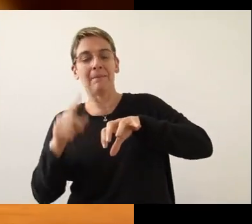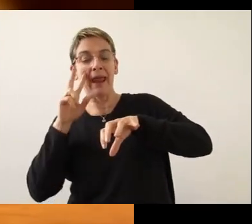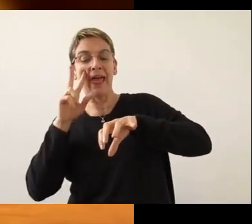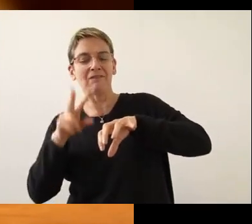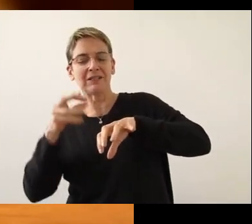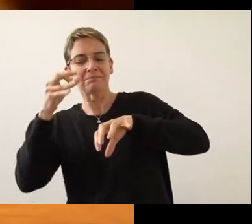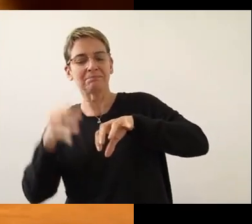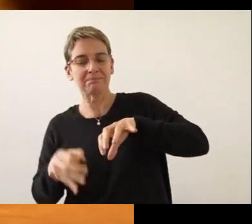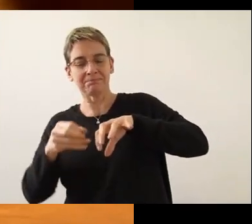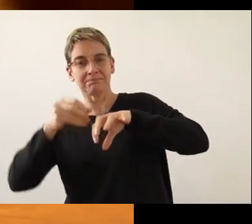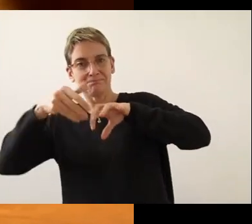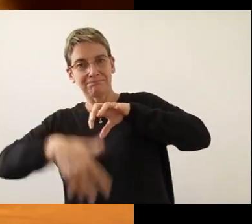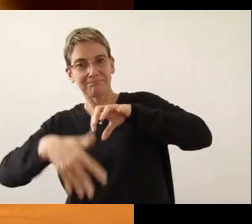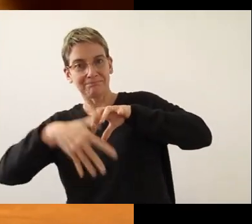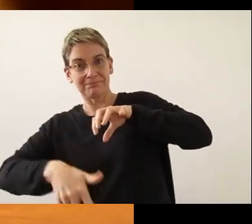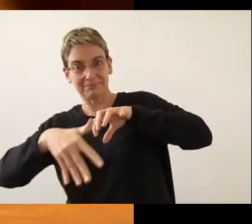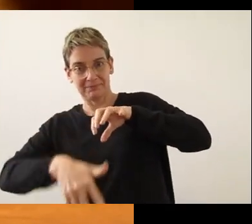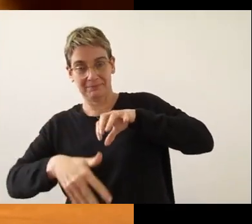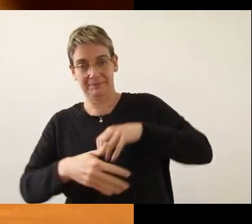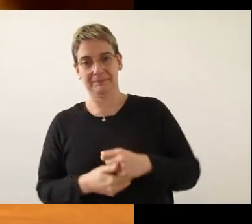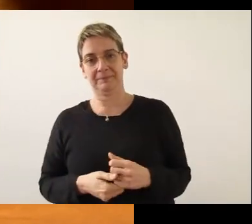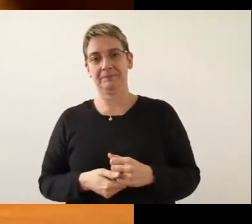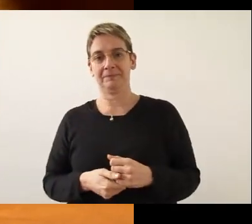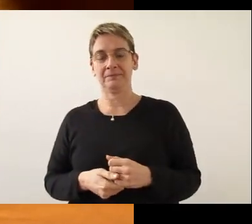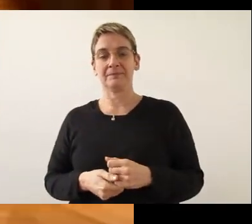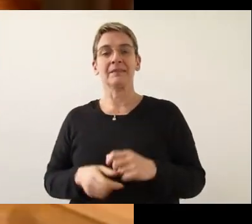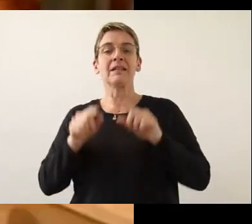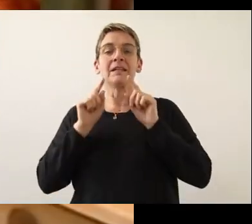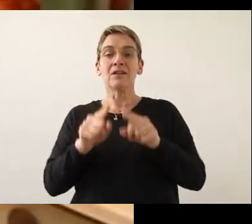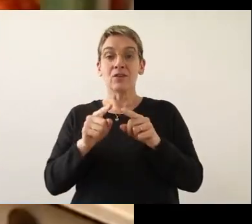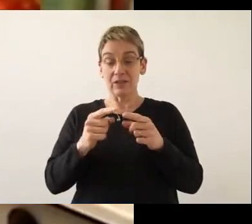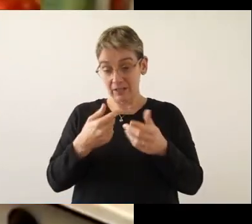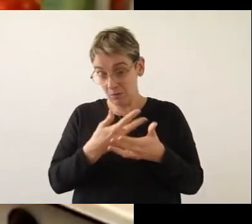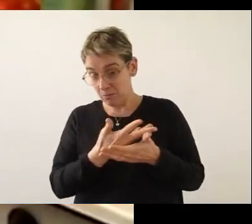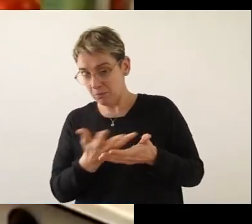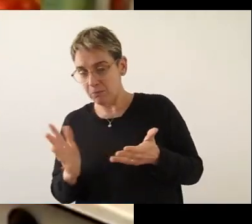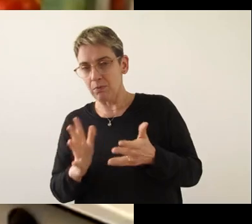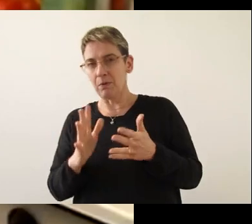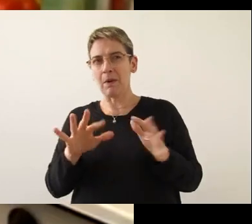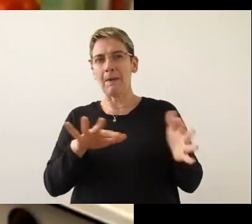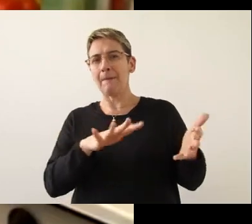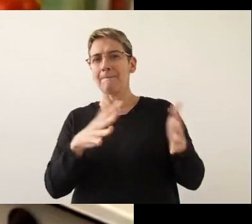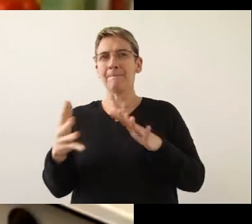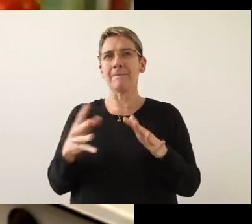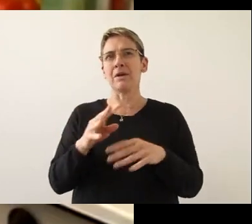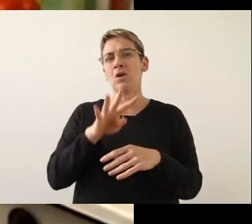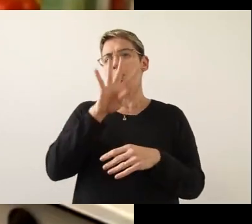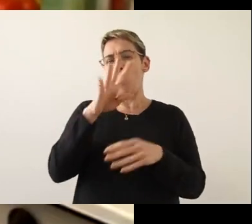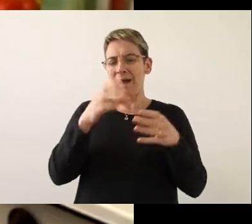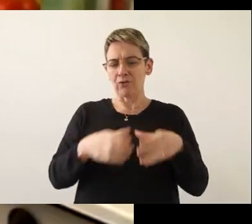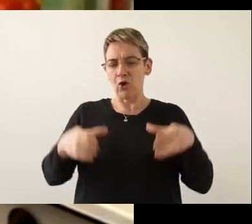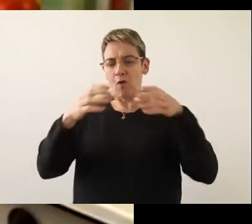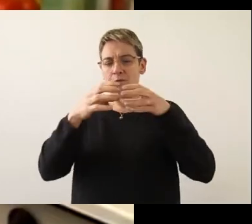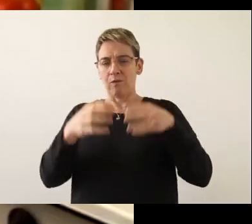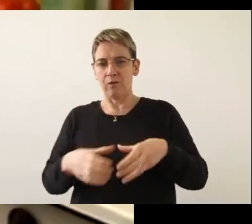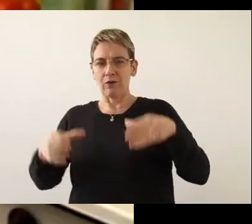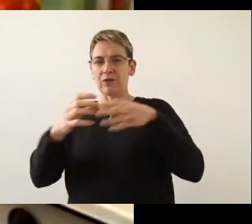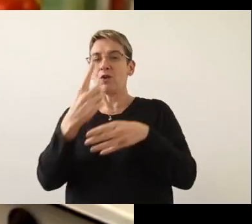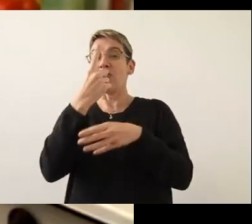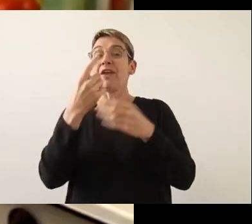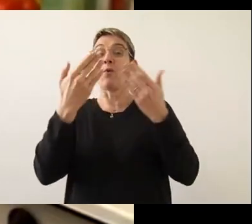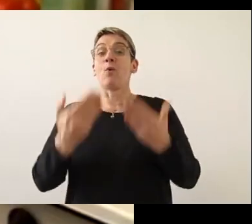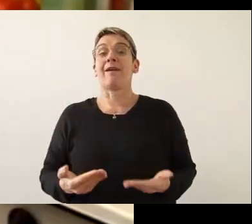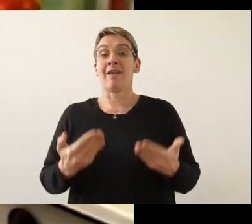para verificar que no haya pérdidas. Con esta cantidad, se llenan cuatro bollones